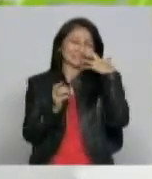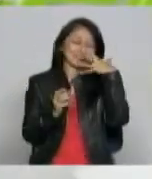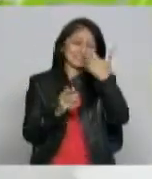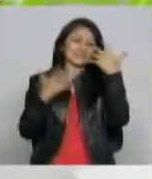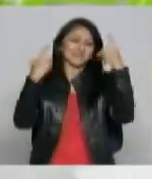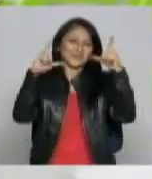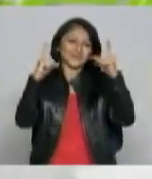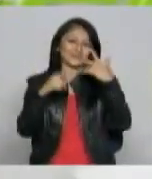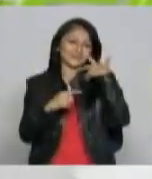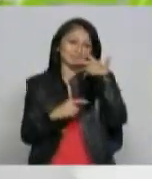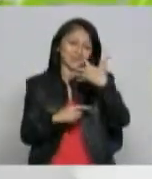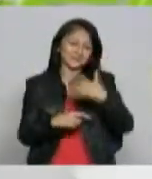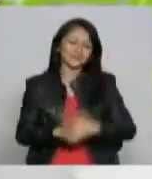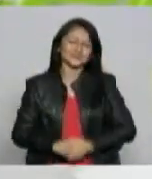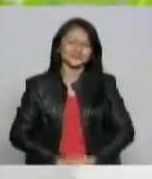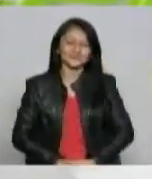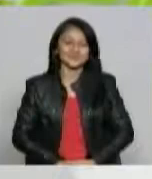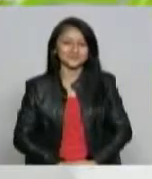pantalla